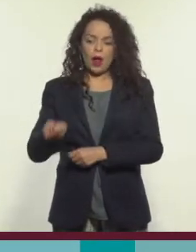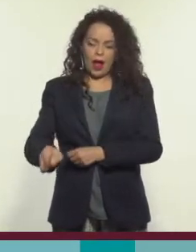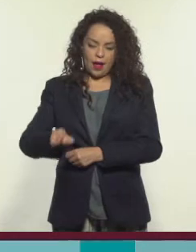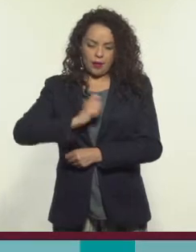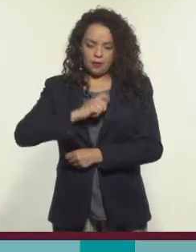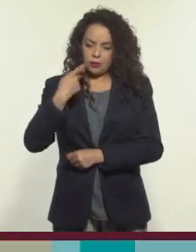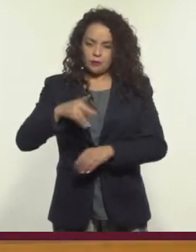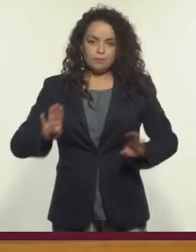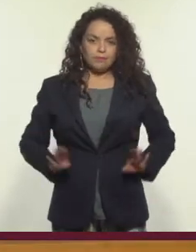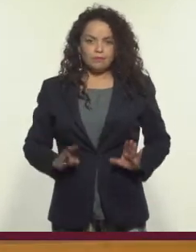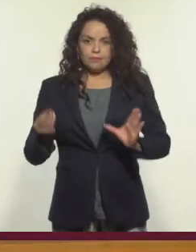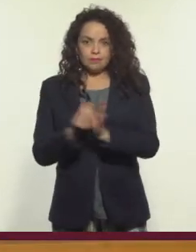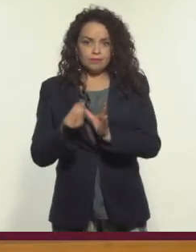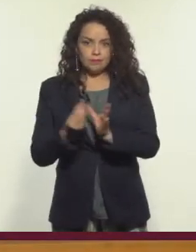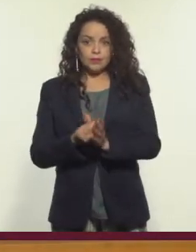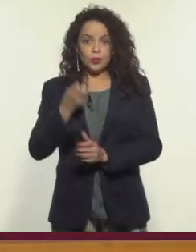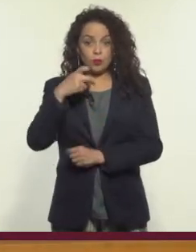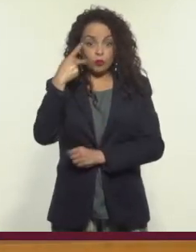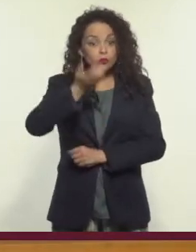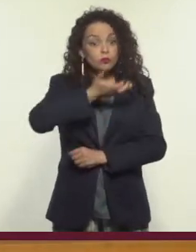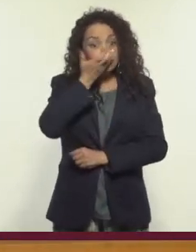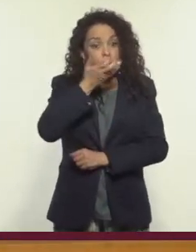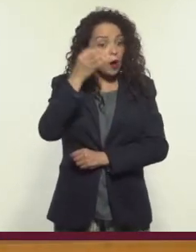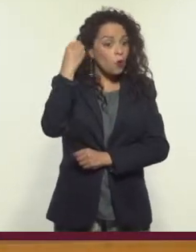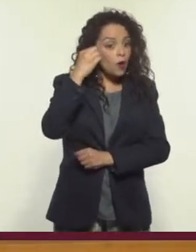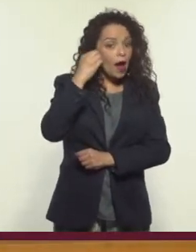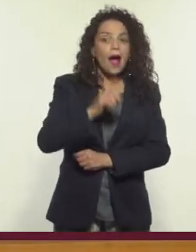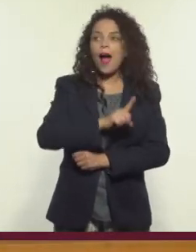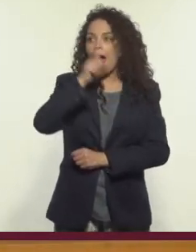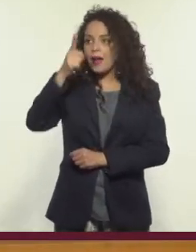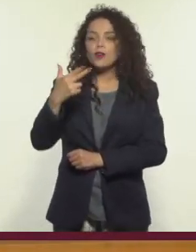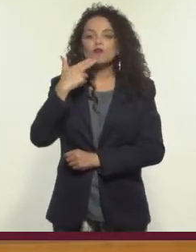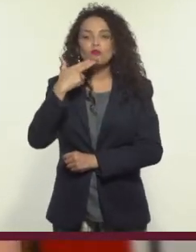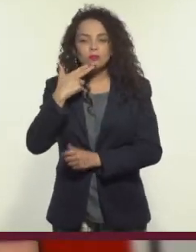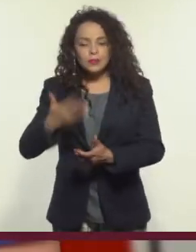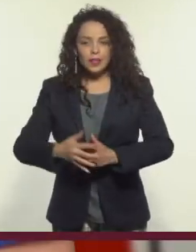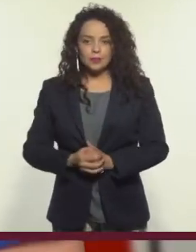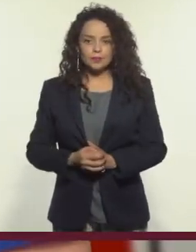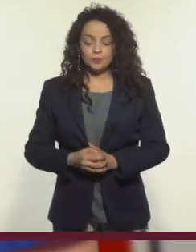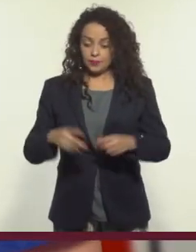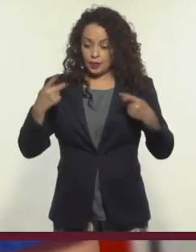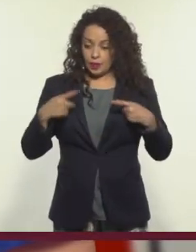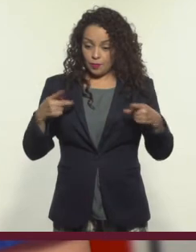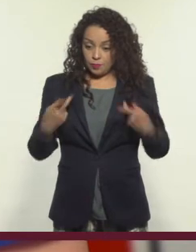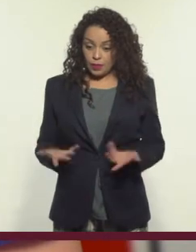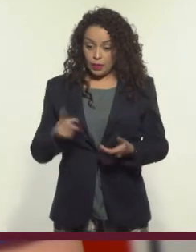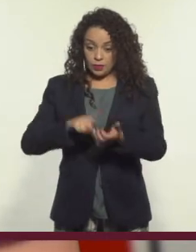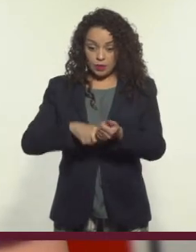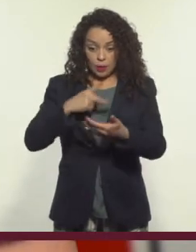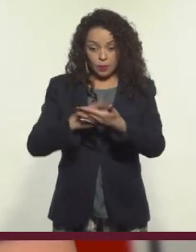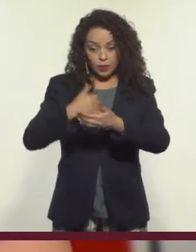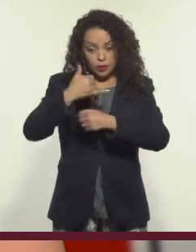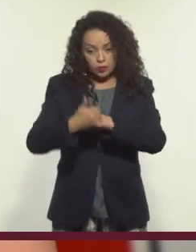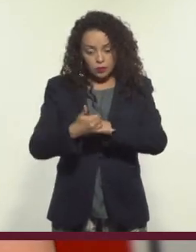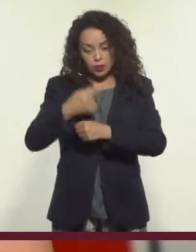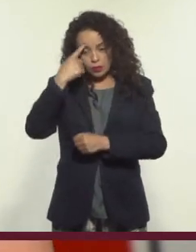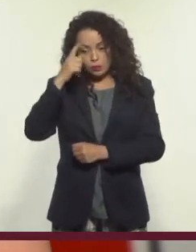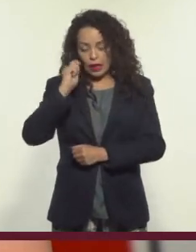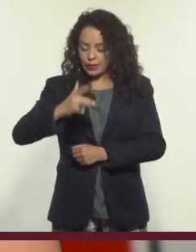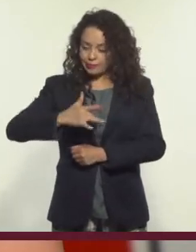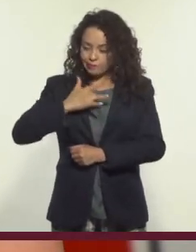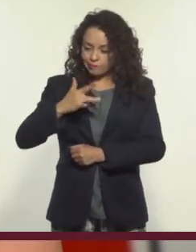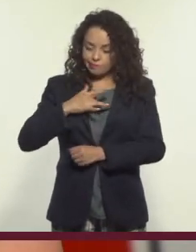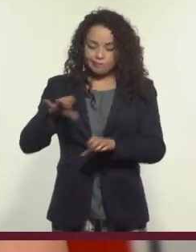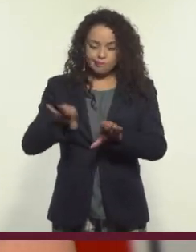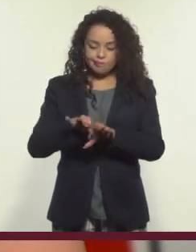caracteriza. Así que mantienen vivas algunas de sus tradiciones. Las personas que han formado parte del proyecto Humanizando